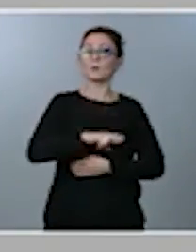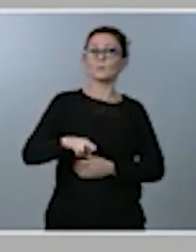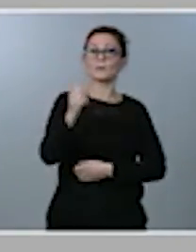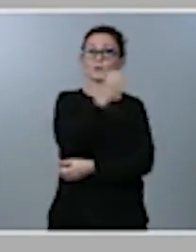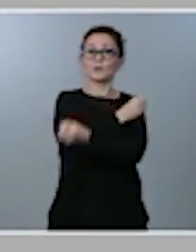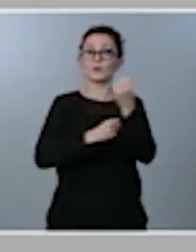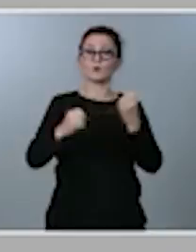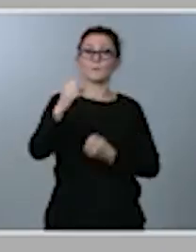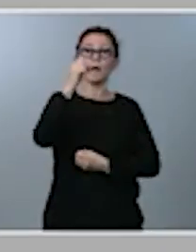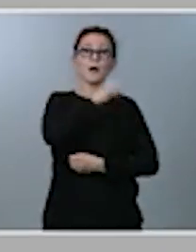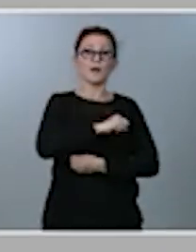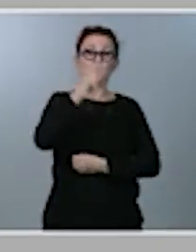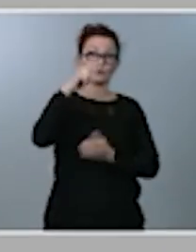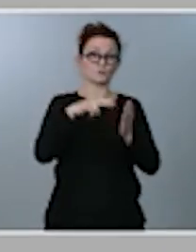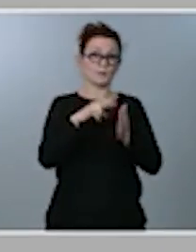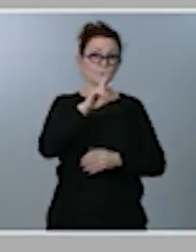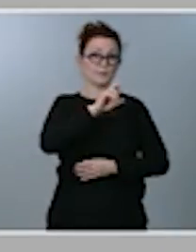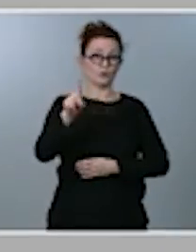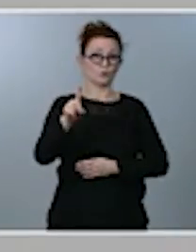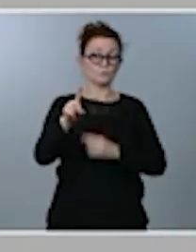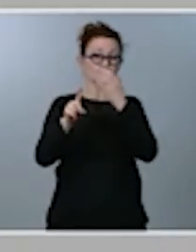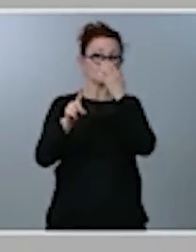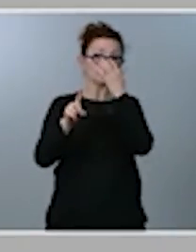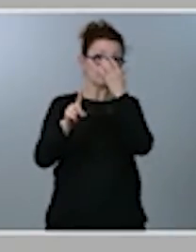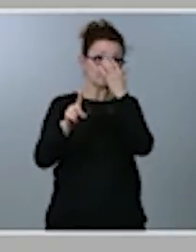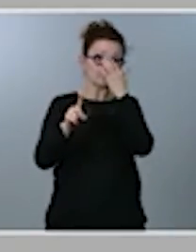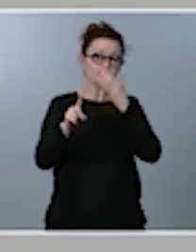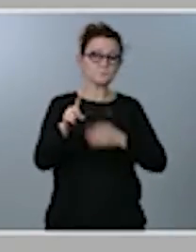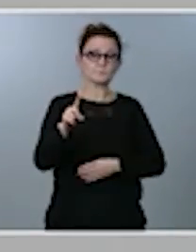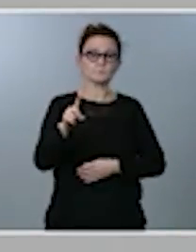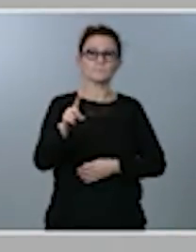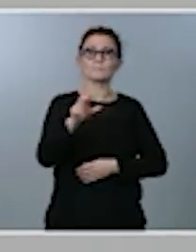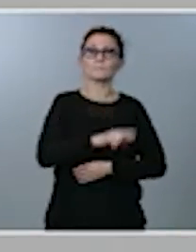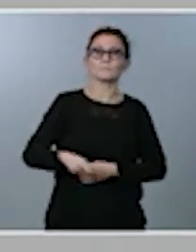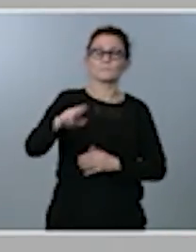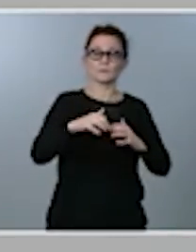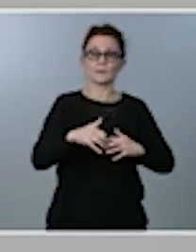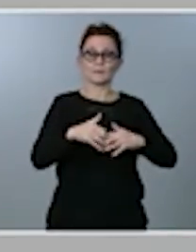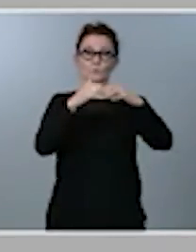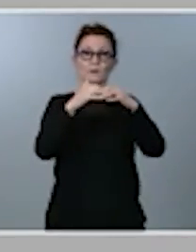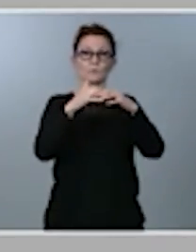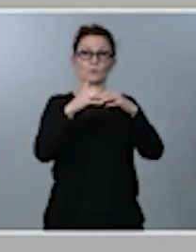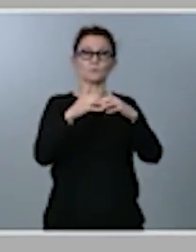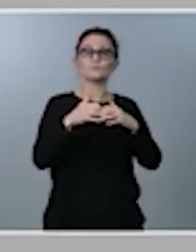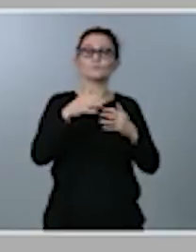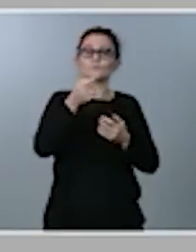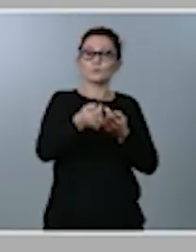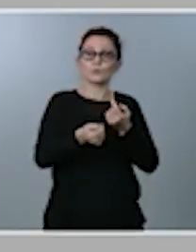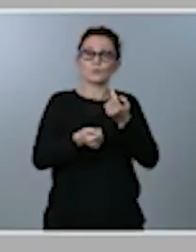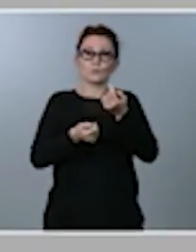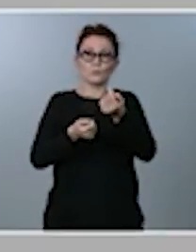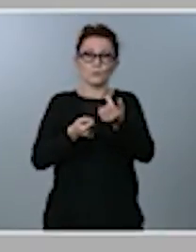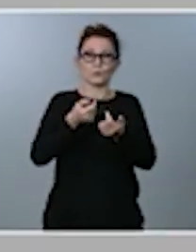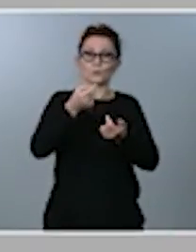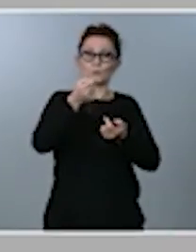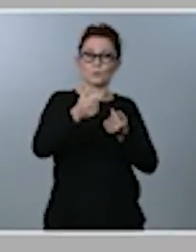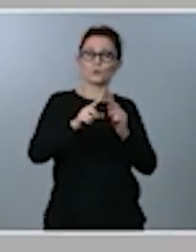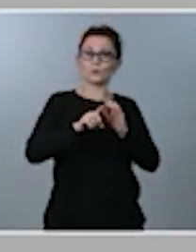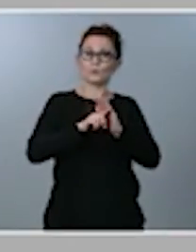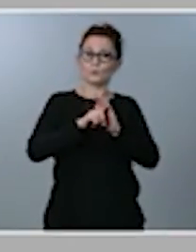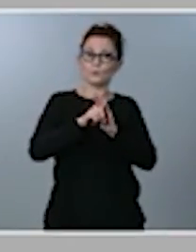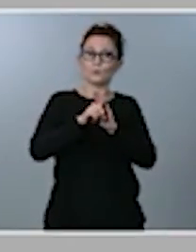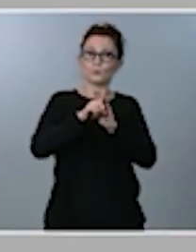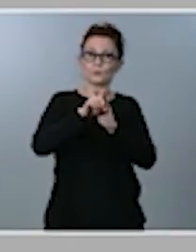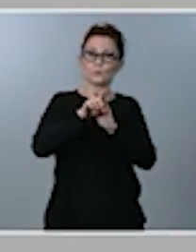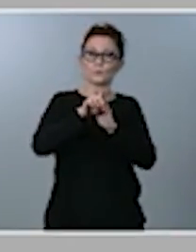2021. Evidentemente, una recuperación que irá siendo progresiva y que, por tanto, irá en la medida